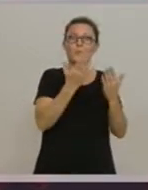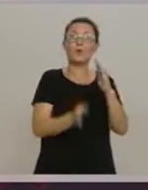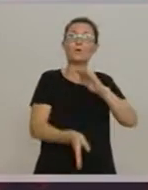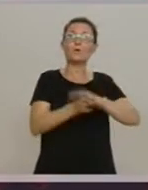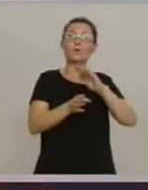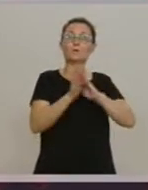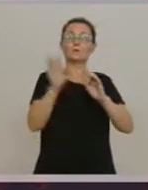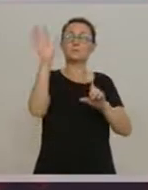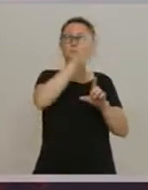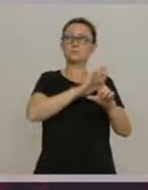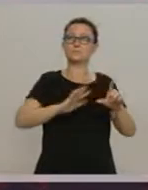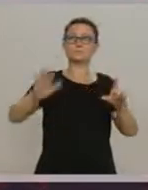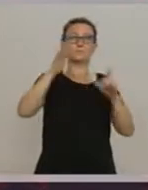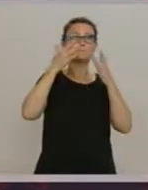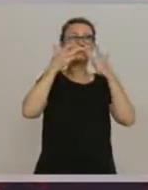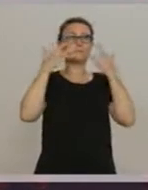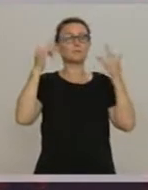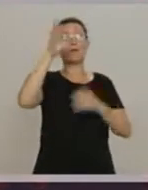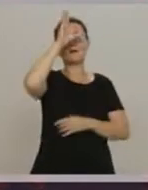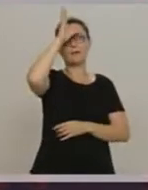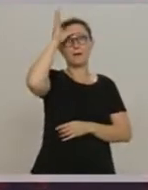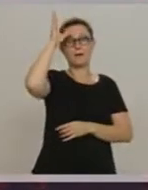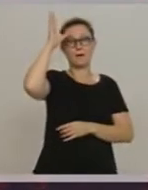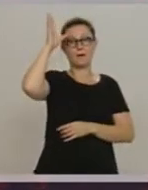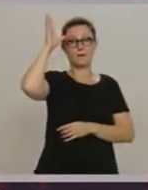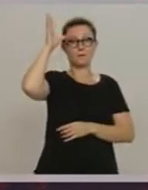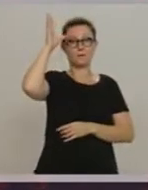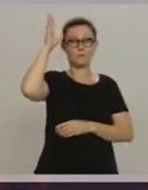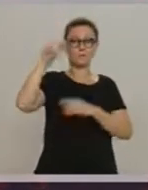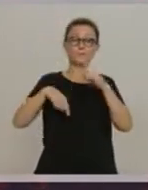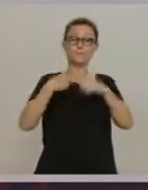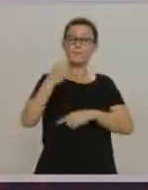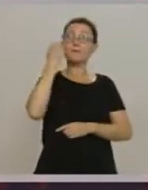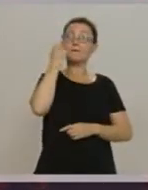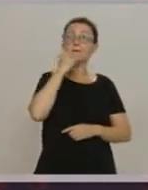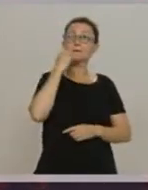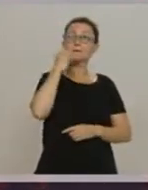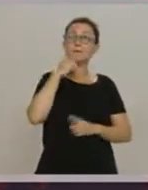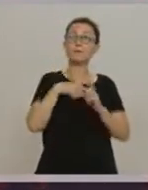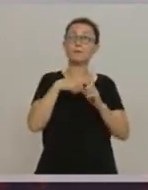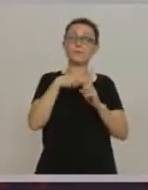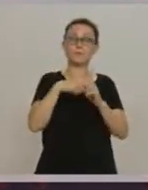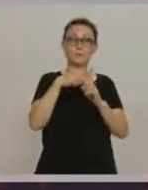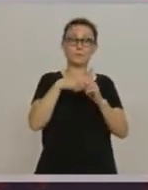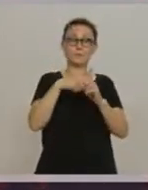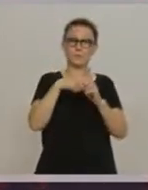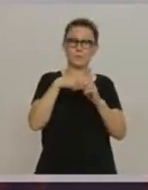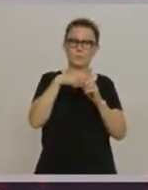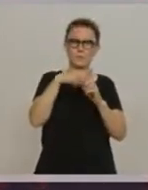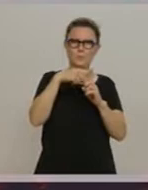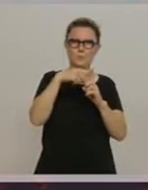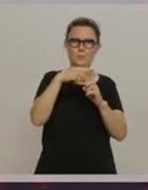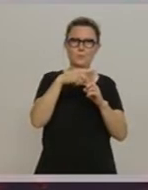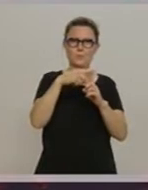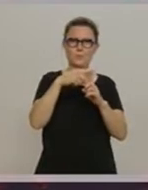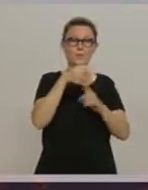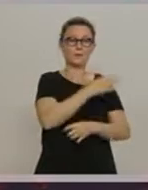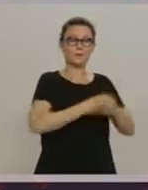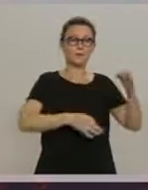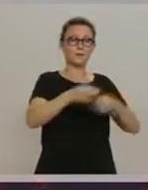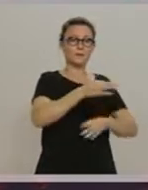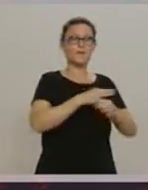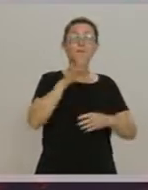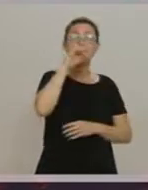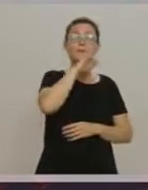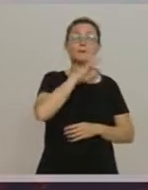despejado, insistimos, mucho calor. Durante la jornada del sábado las temperaturas van a subir de forma acusada, en el archipiélago canario,